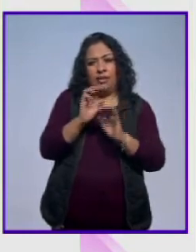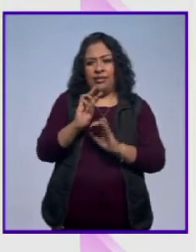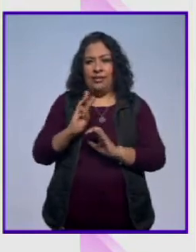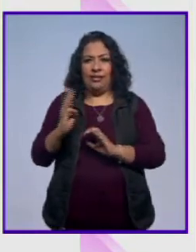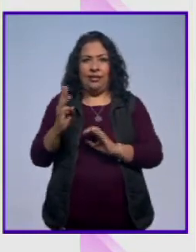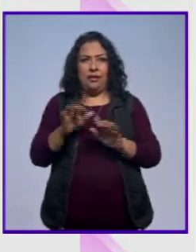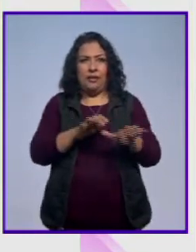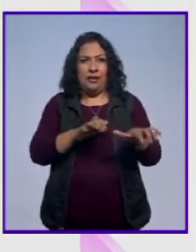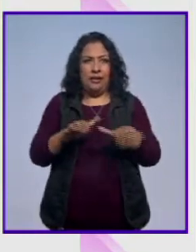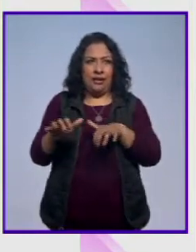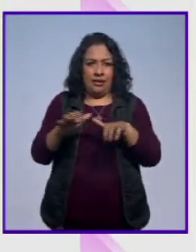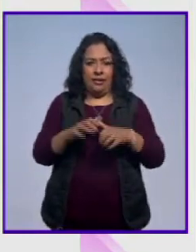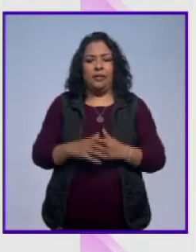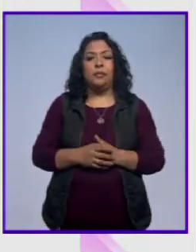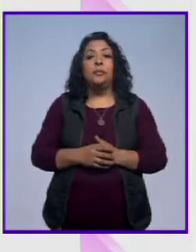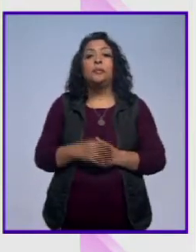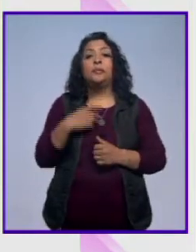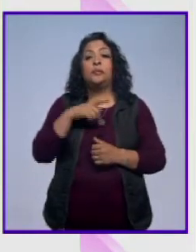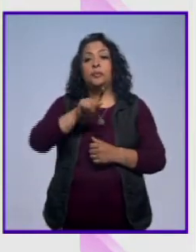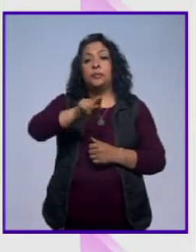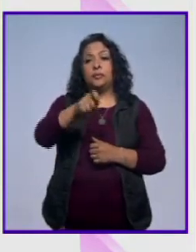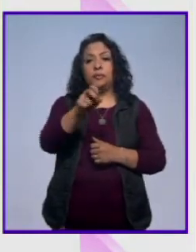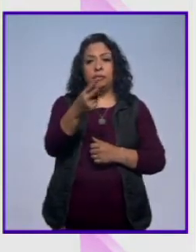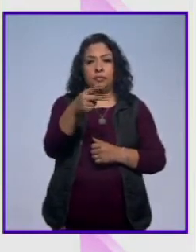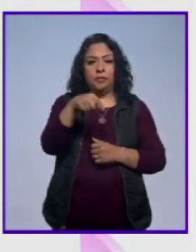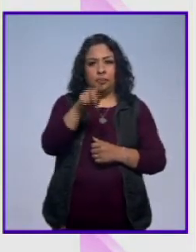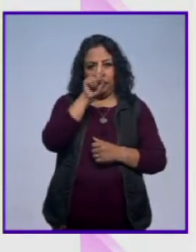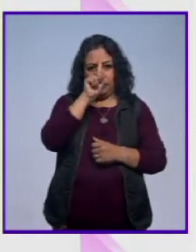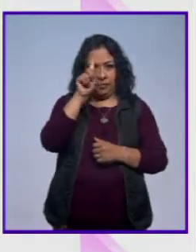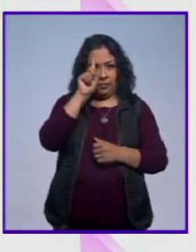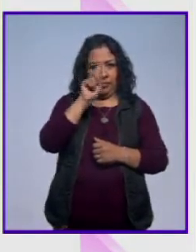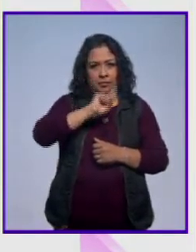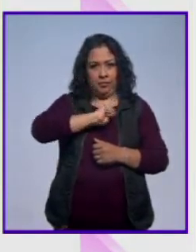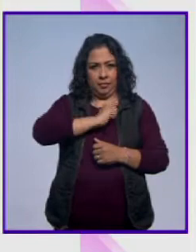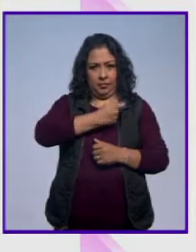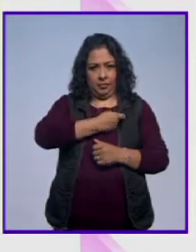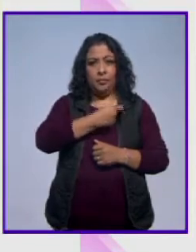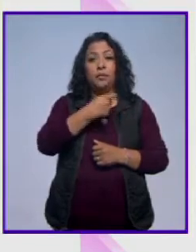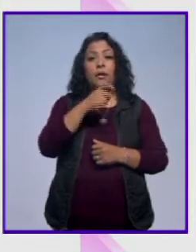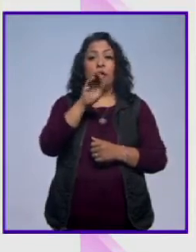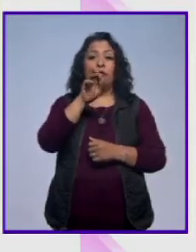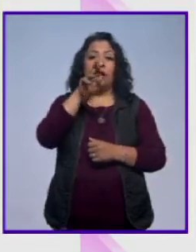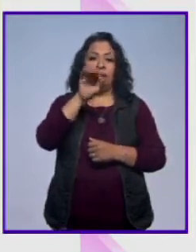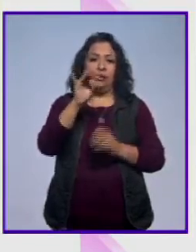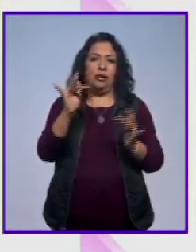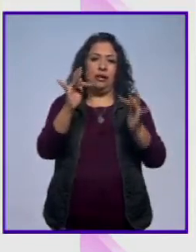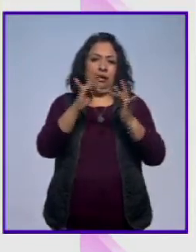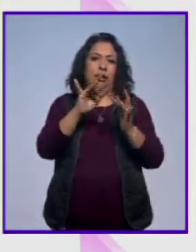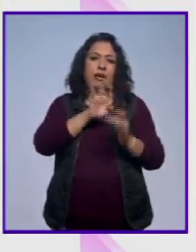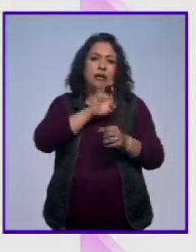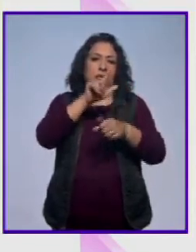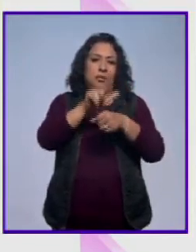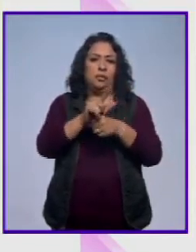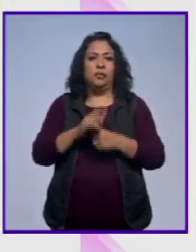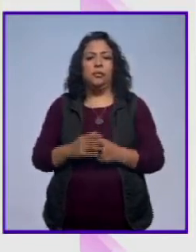gran pianista, Chano Domínguez. Para Canal 22 desde Madrid, España, Francina Islas, corresponsal.